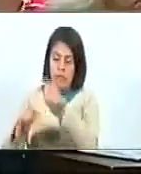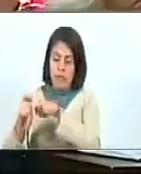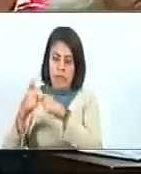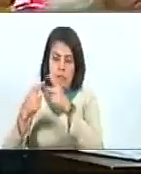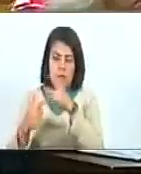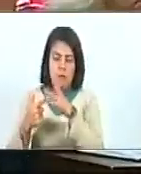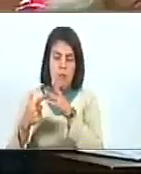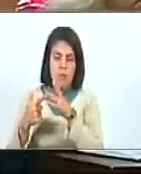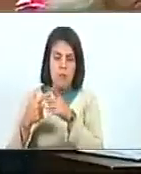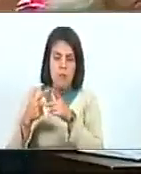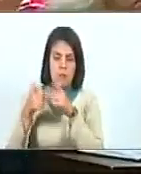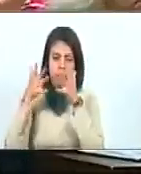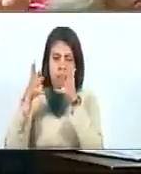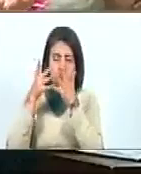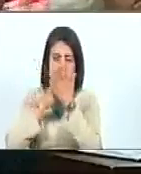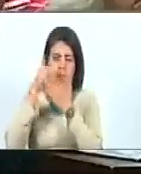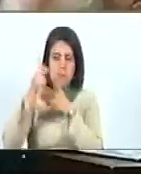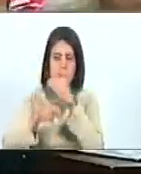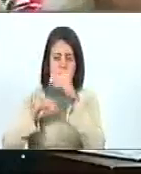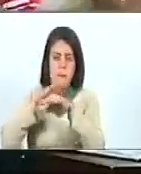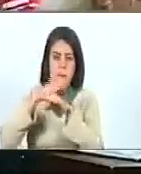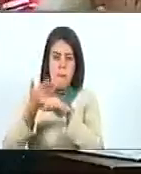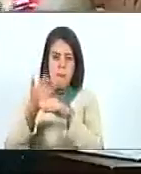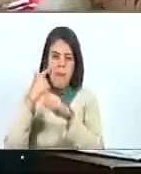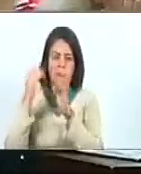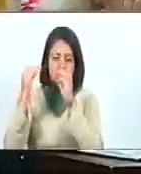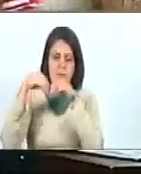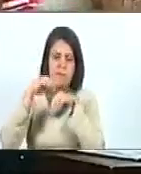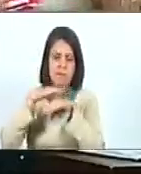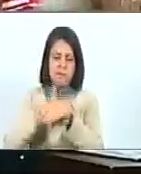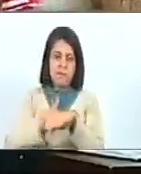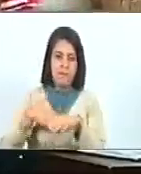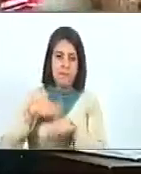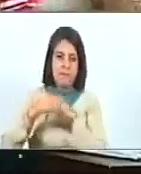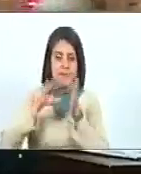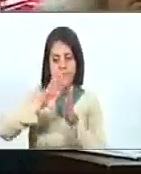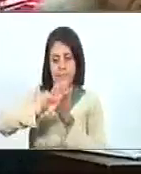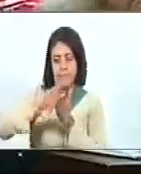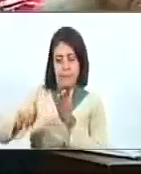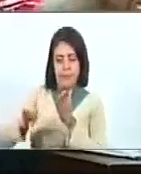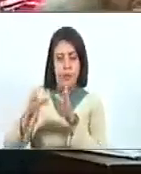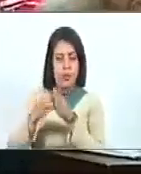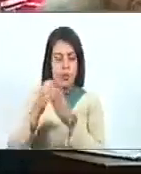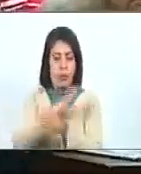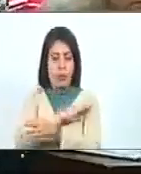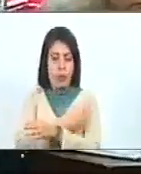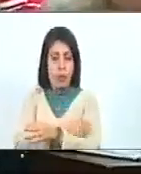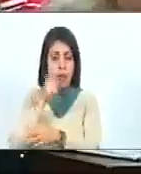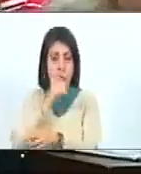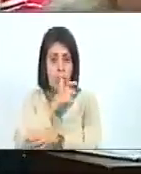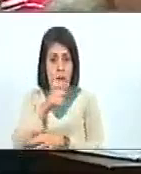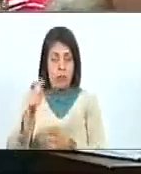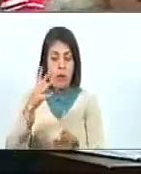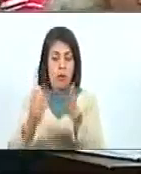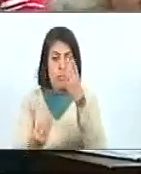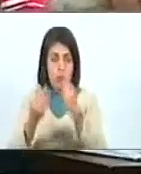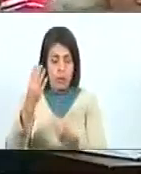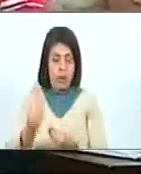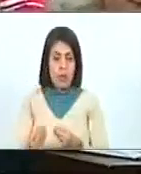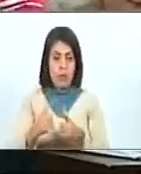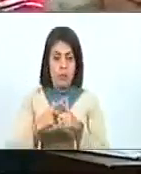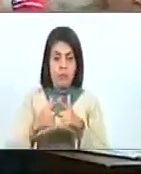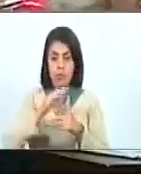los consejos locales de planificación a su conveniencia, pretenden excluir a los miembros del Poder Popular, a los comuneros, a las